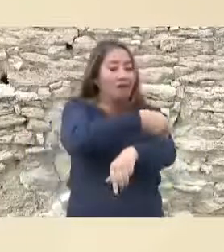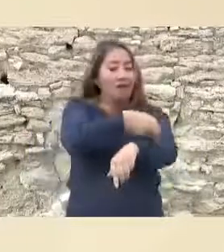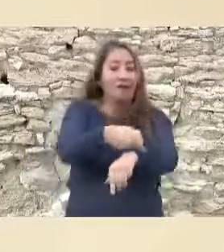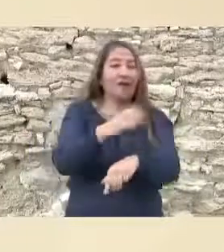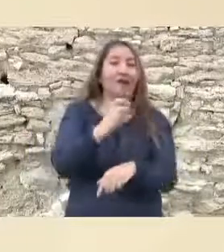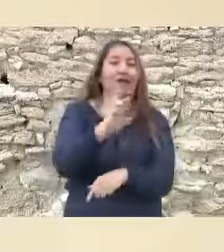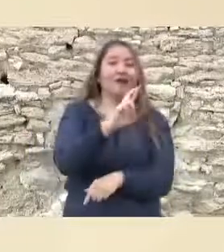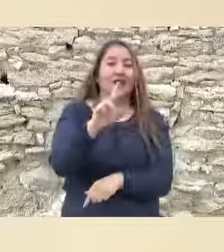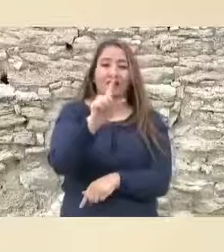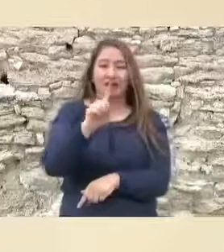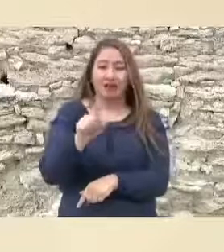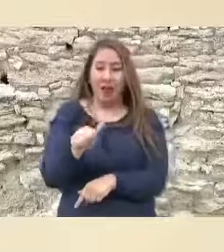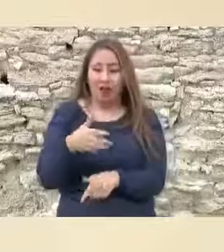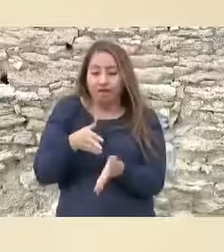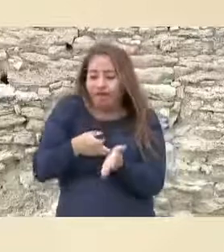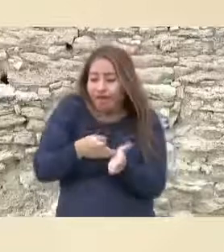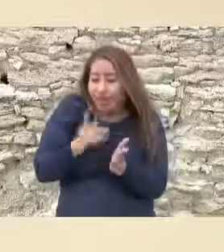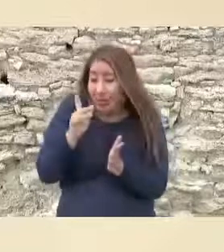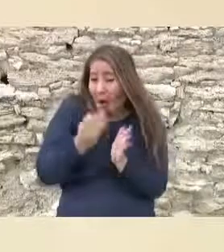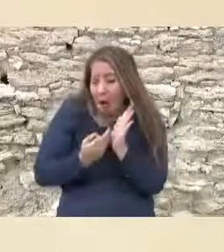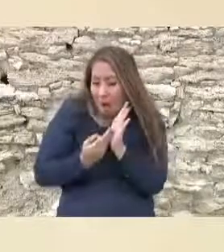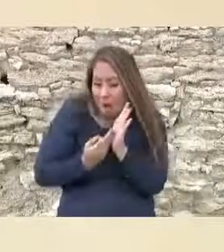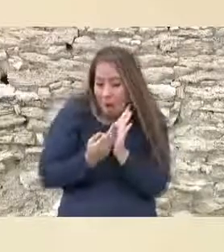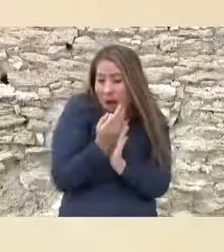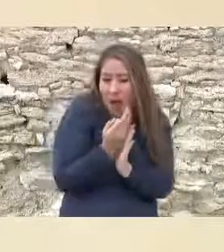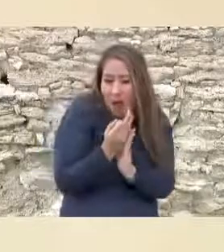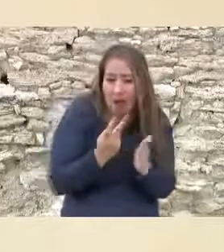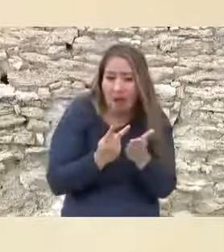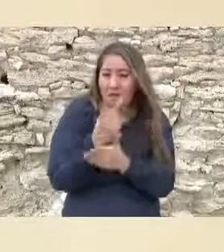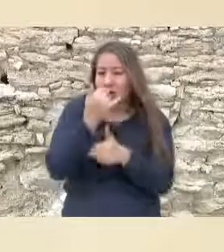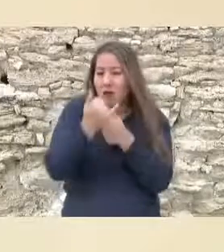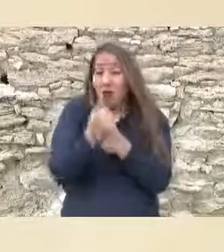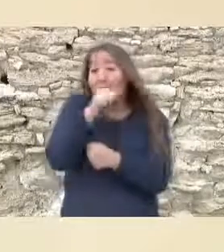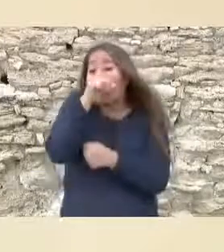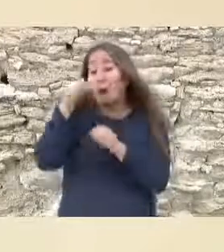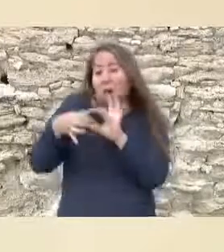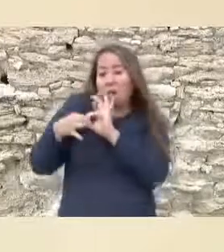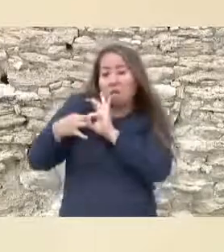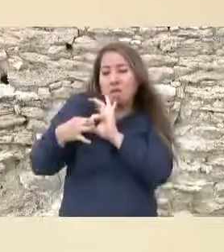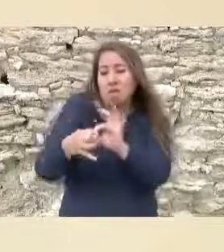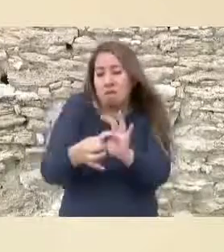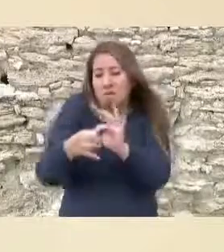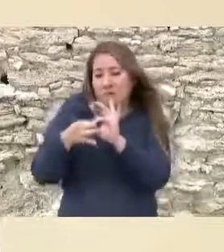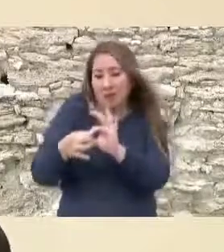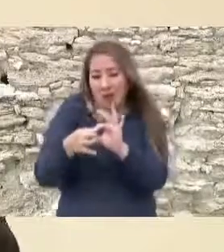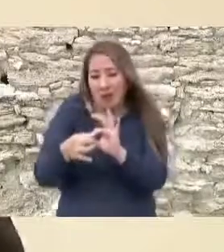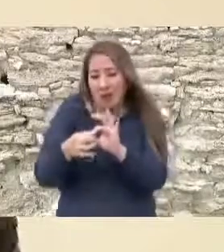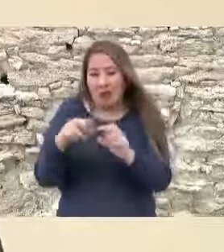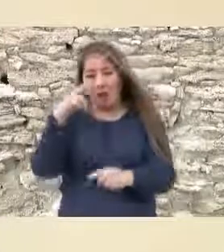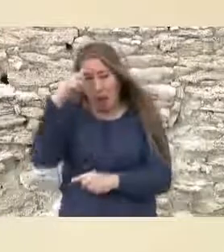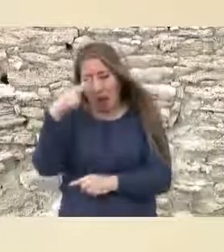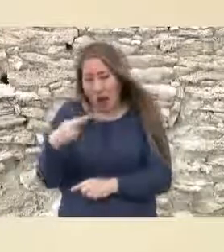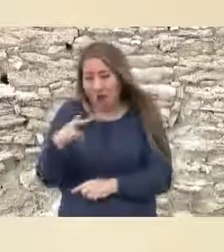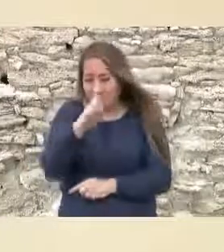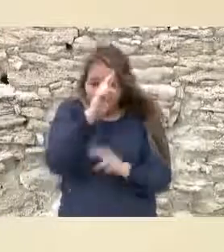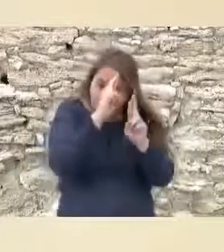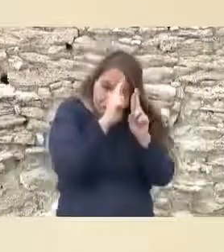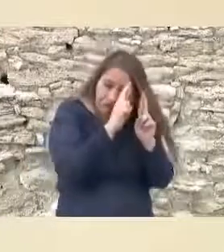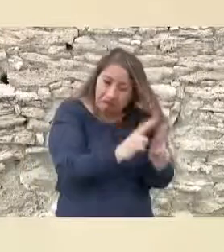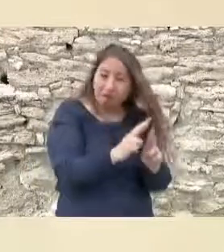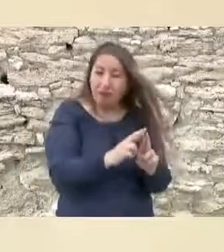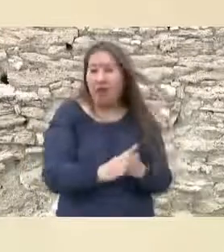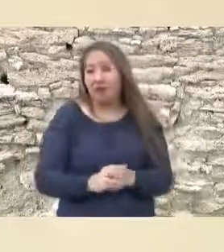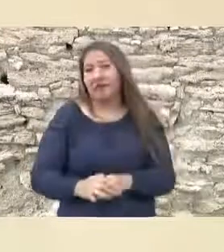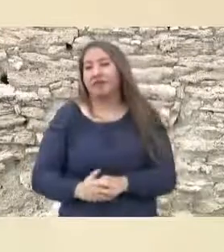Carranza leal a la patria, fiel al proyecto de Benito Juárez y del lado de la República. En su novela